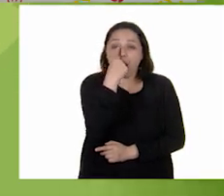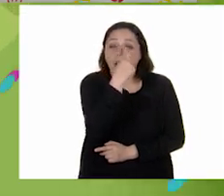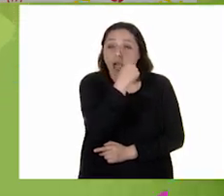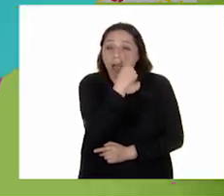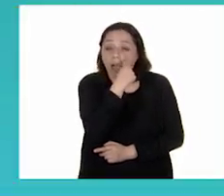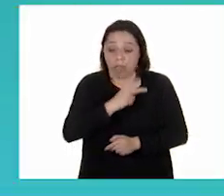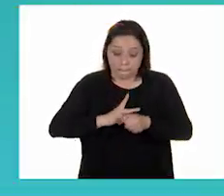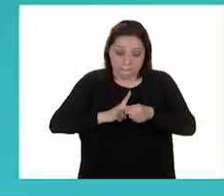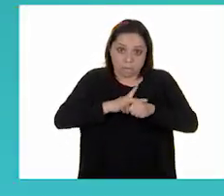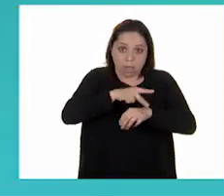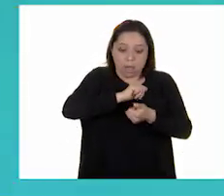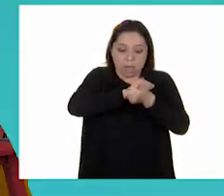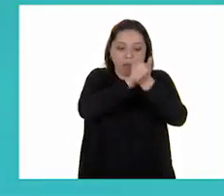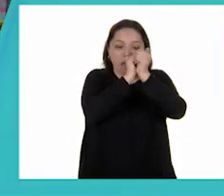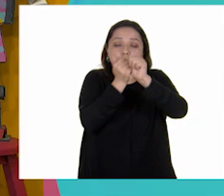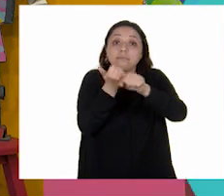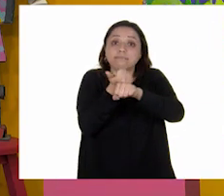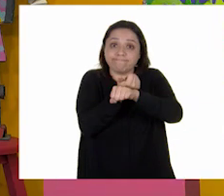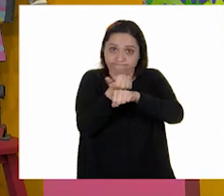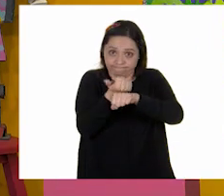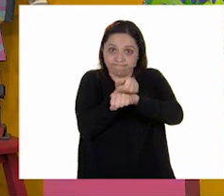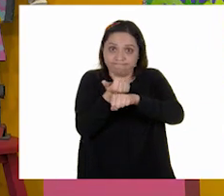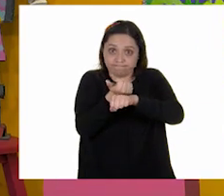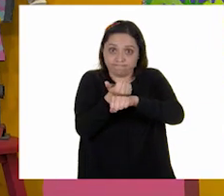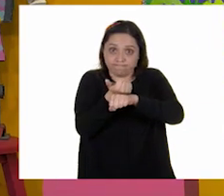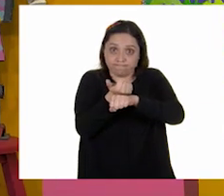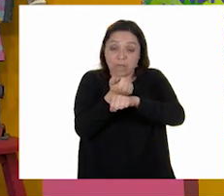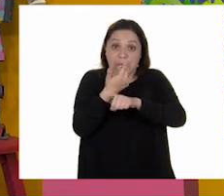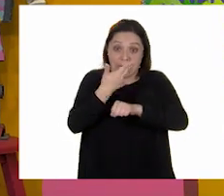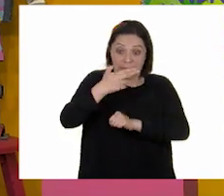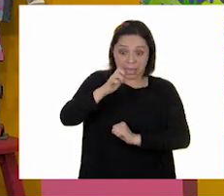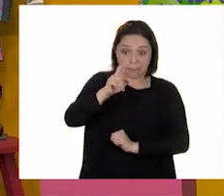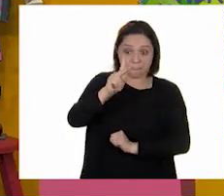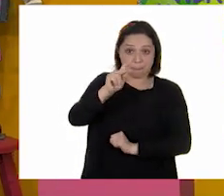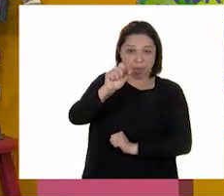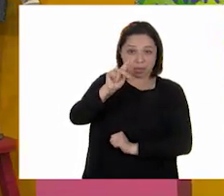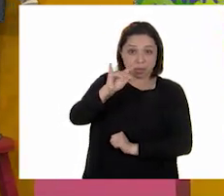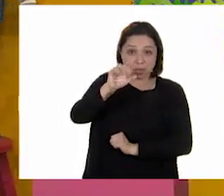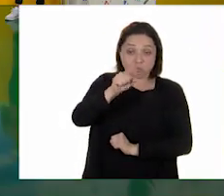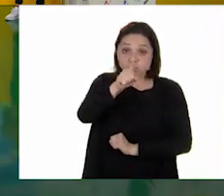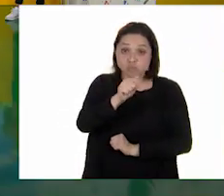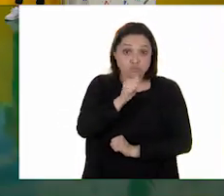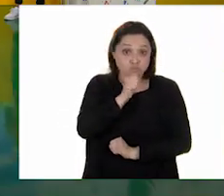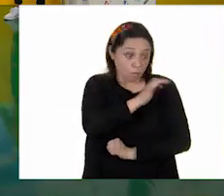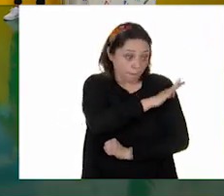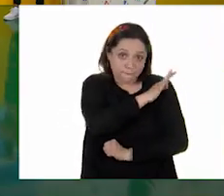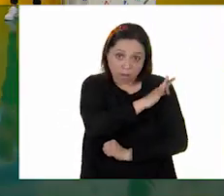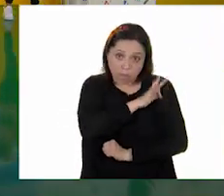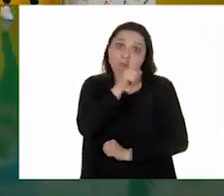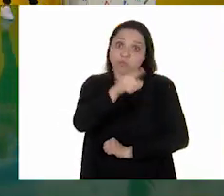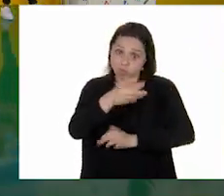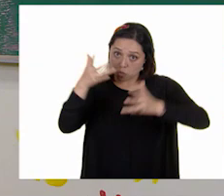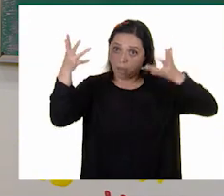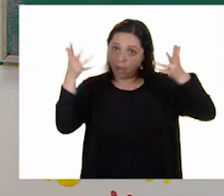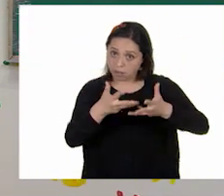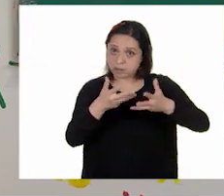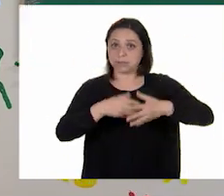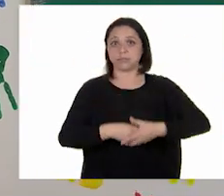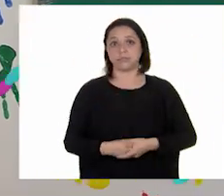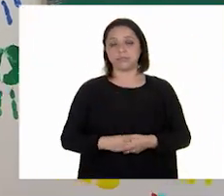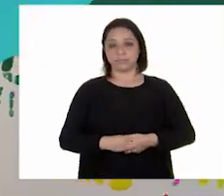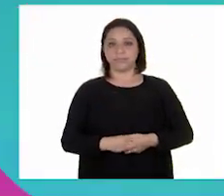amarillo. Vacunense contra la hepatitis B si aún no lo han hecho. A ver, vamos a ver.